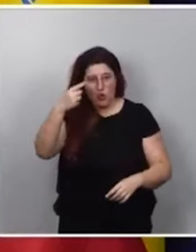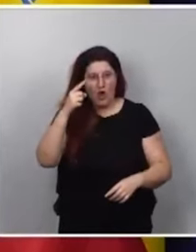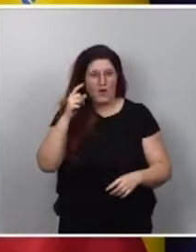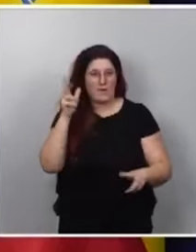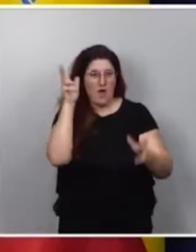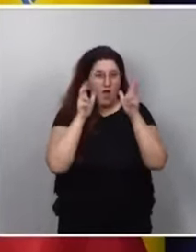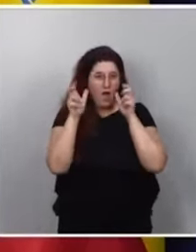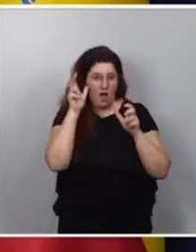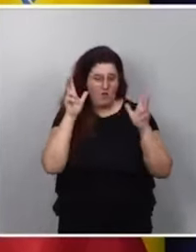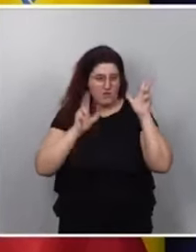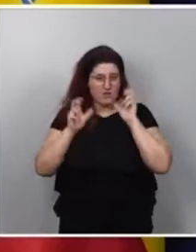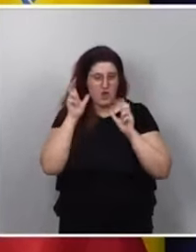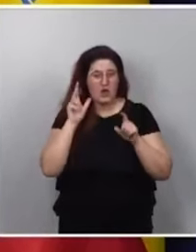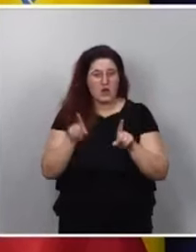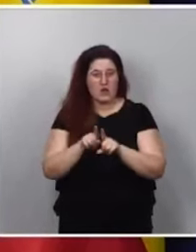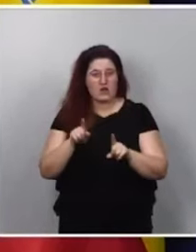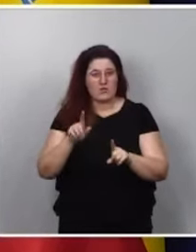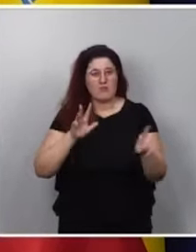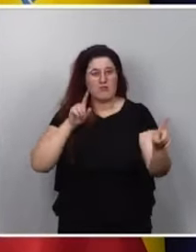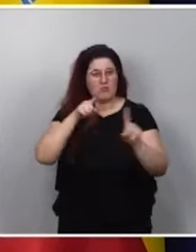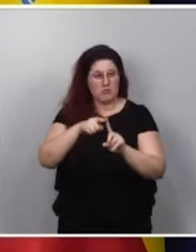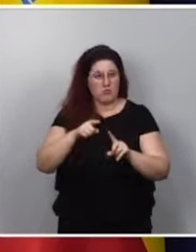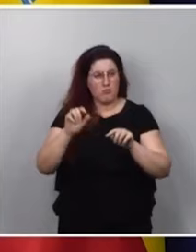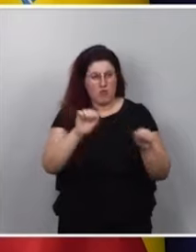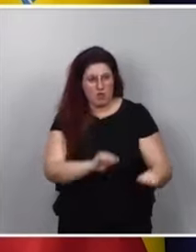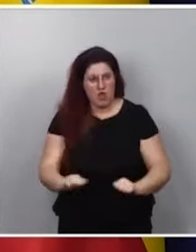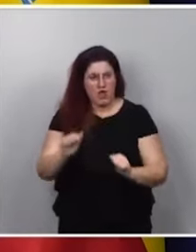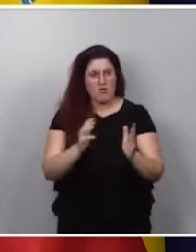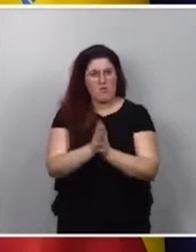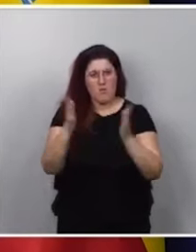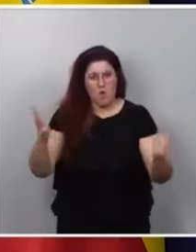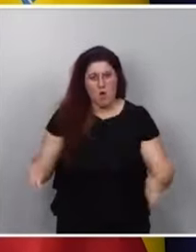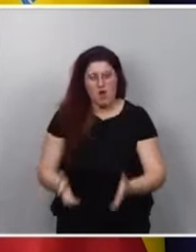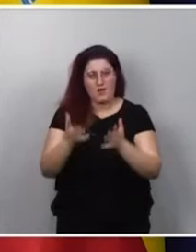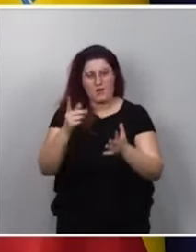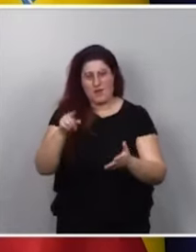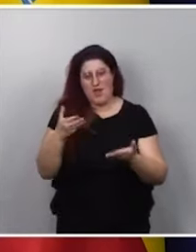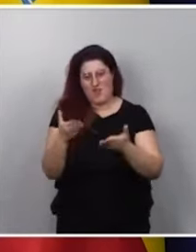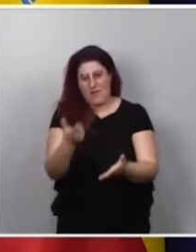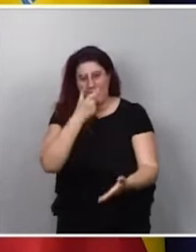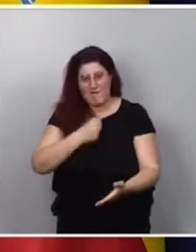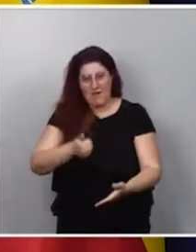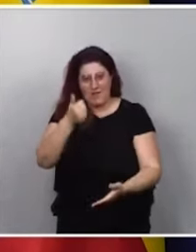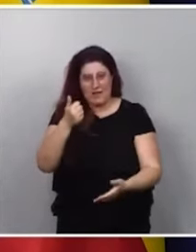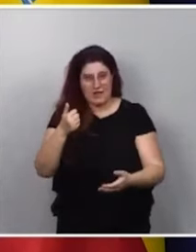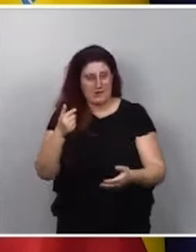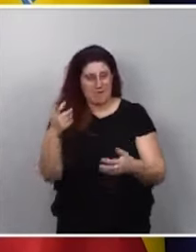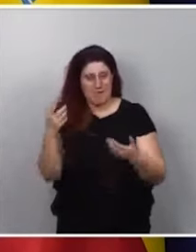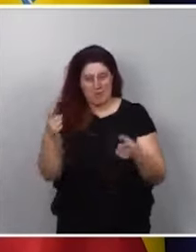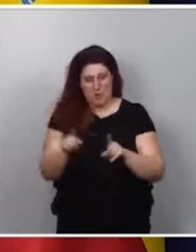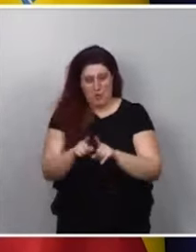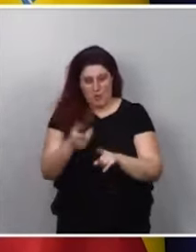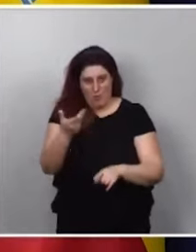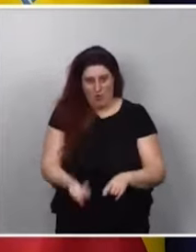nuevo marco legislativo, como saben, destinado a proteger, impulsar y facilitar el desarrollo de lo que es una de las grandes industrias de nuestro país.